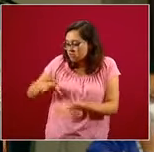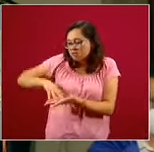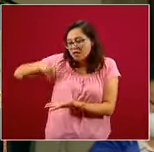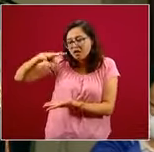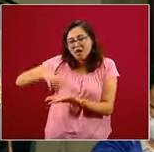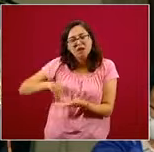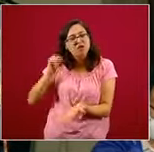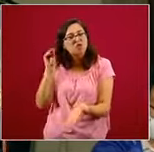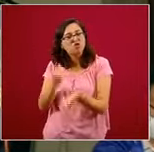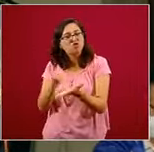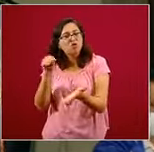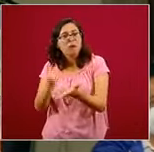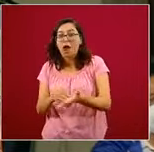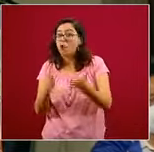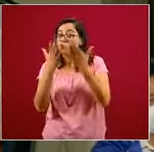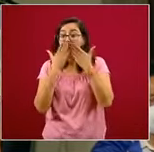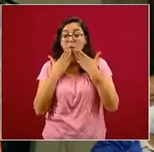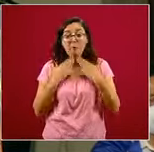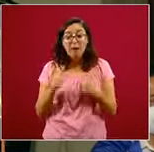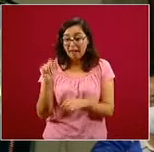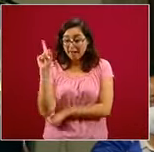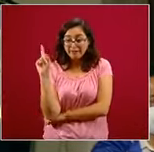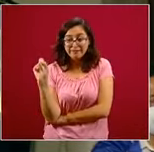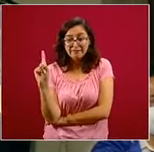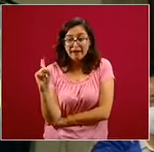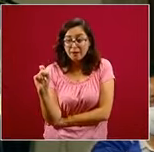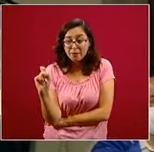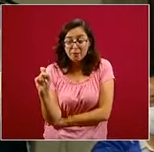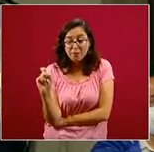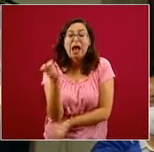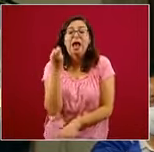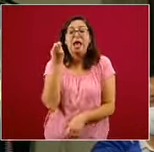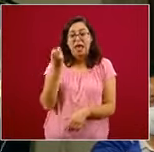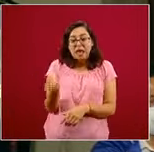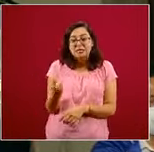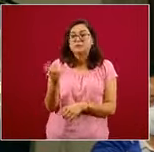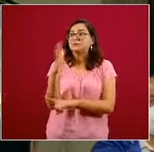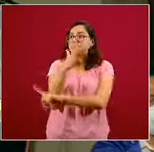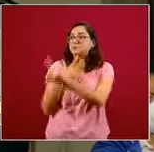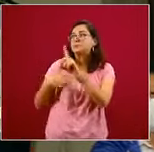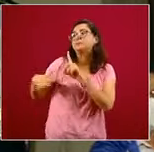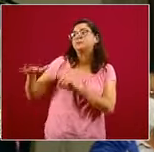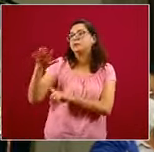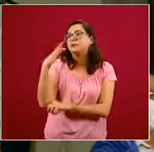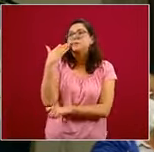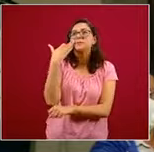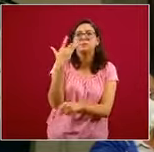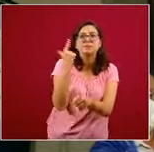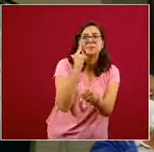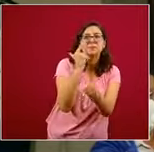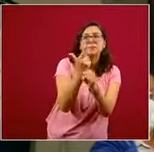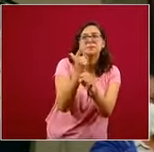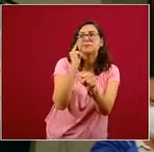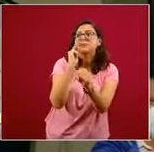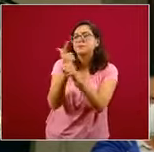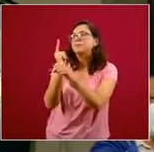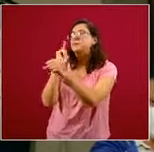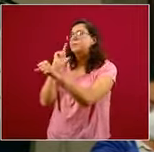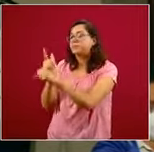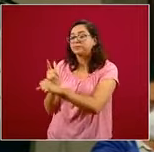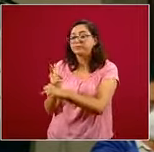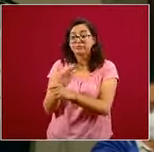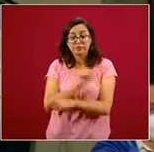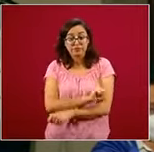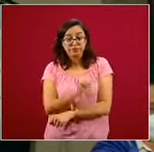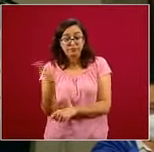viviendas sin agua. Digamos, esos son los parámetros socioeconómicos que pudimos verificar. Y